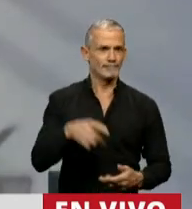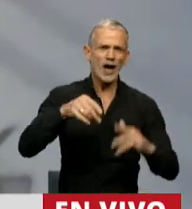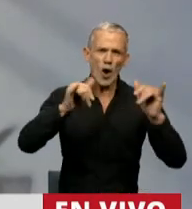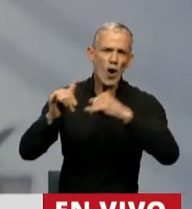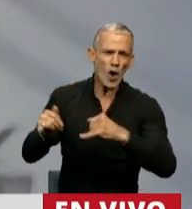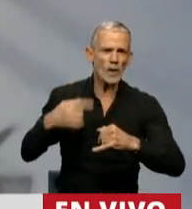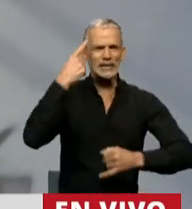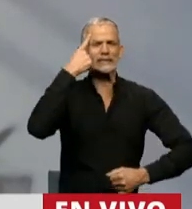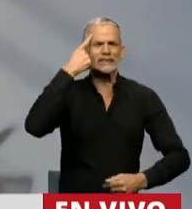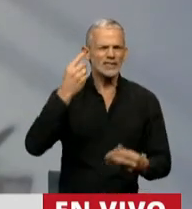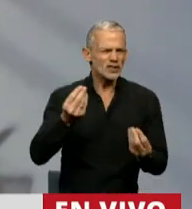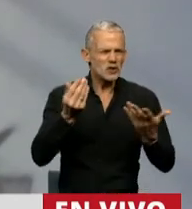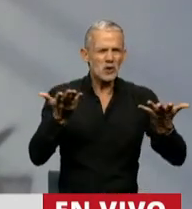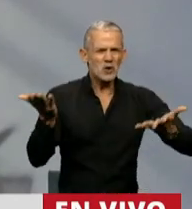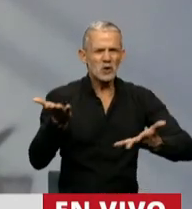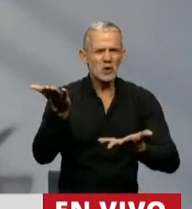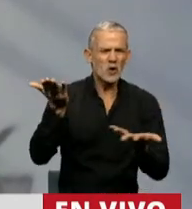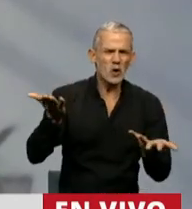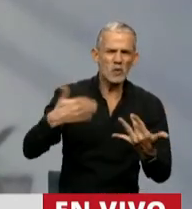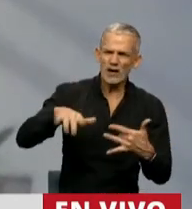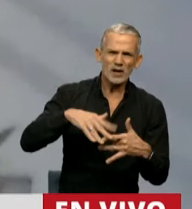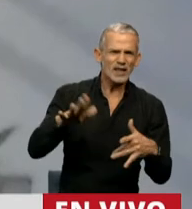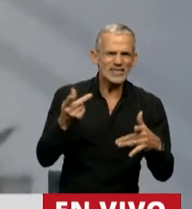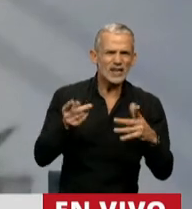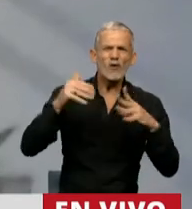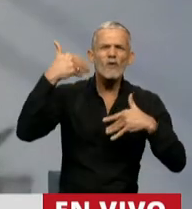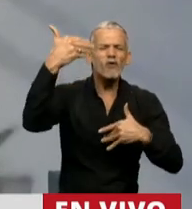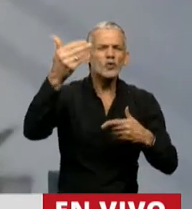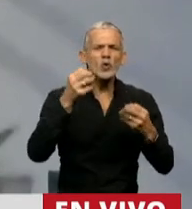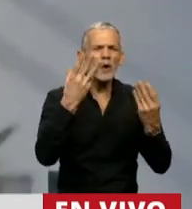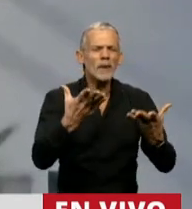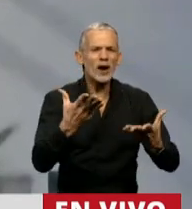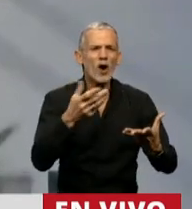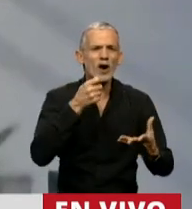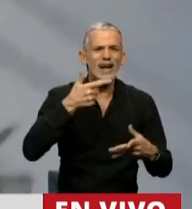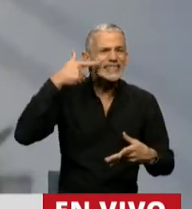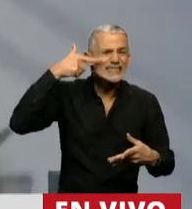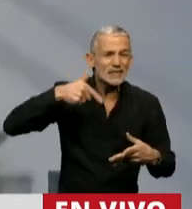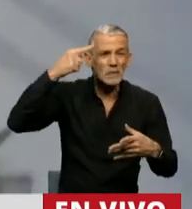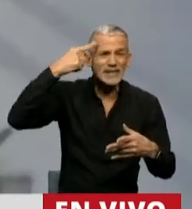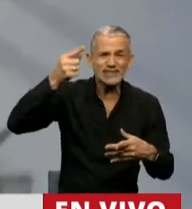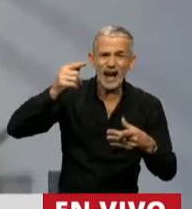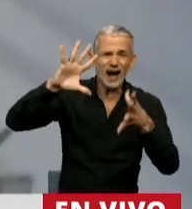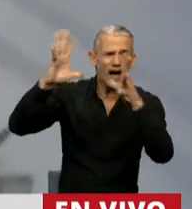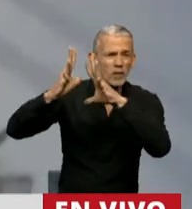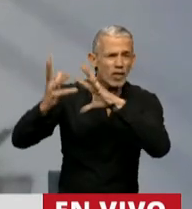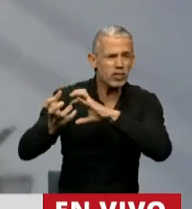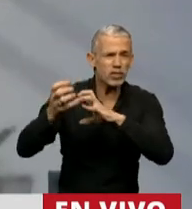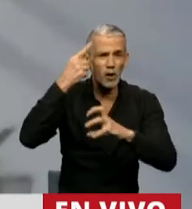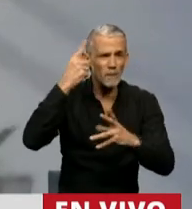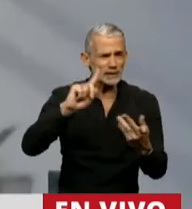jóvenes se preguntan cómo es posible que podamos construir un futuro mejor sin pensar en la crisis del ambiente. Generalmente,